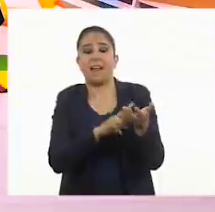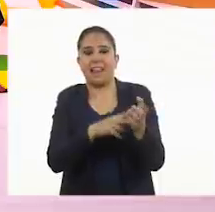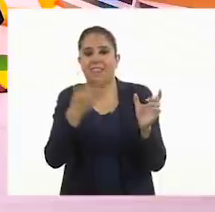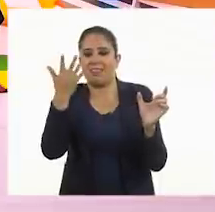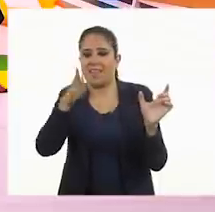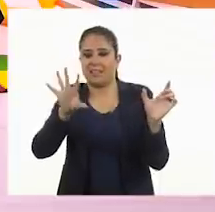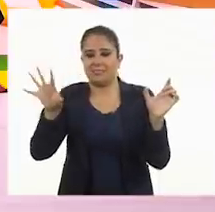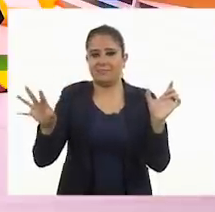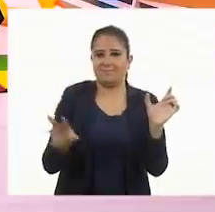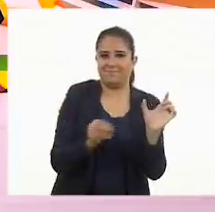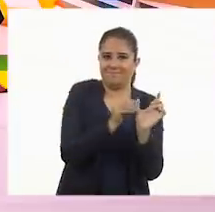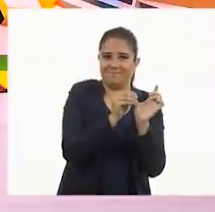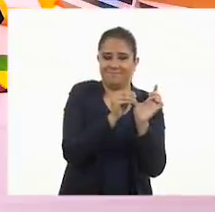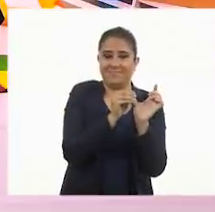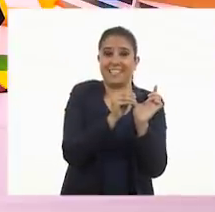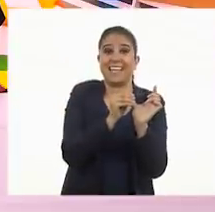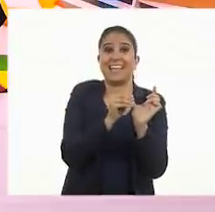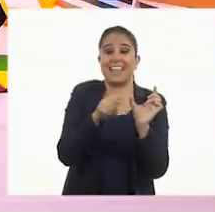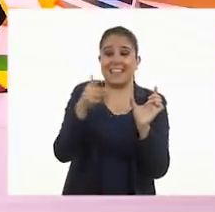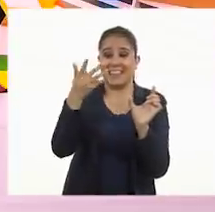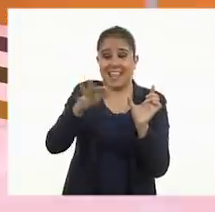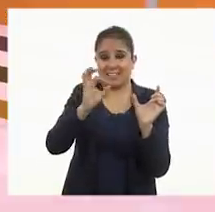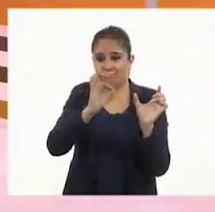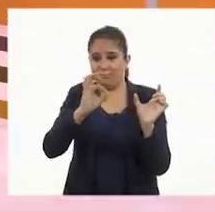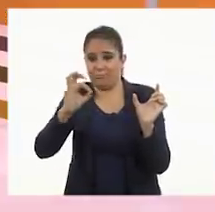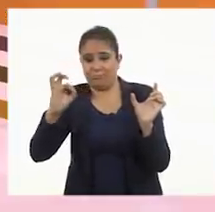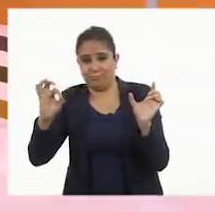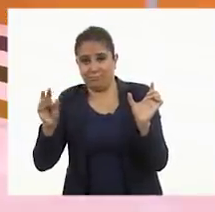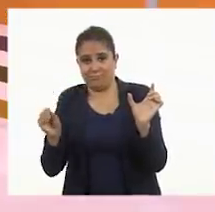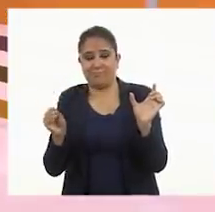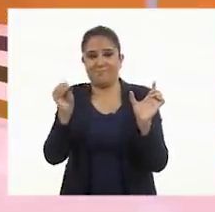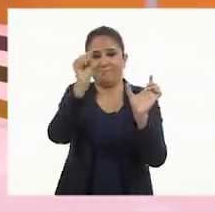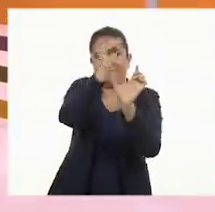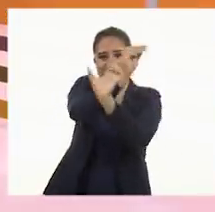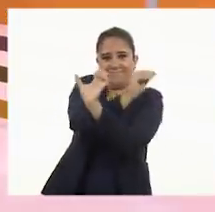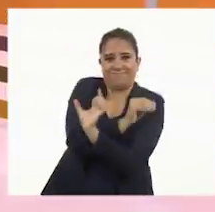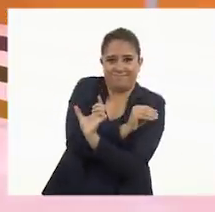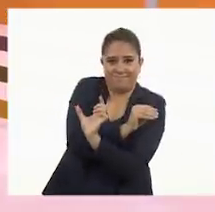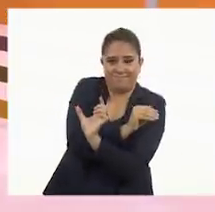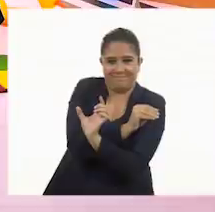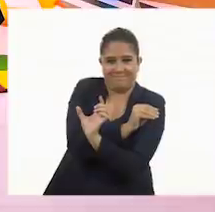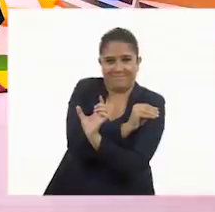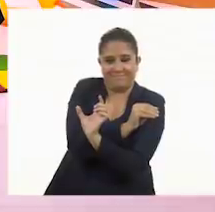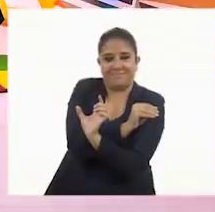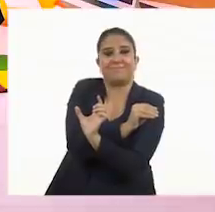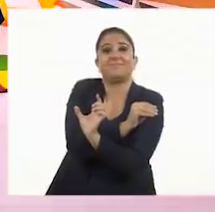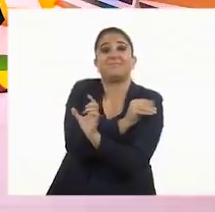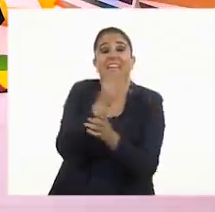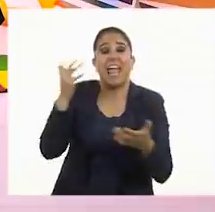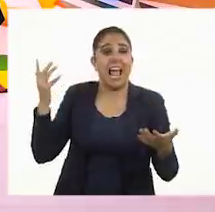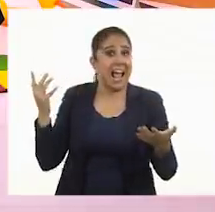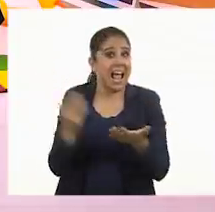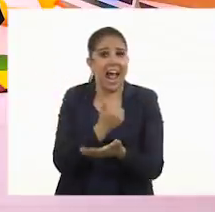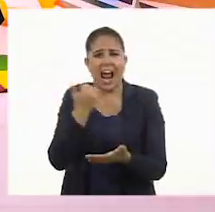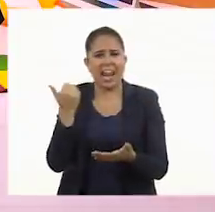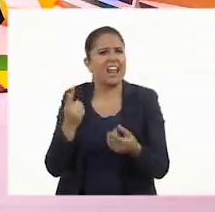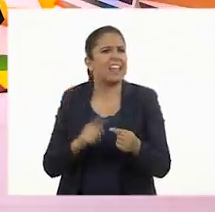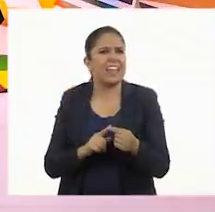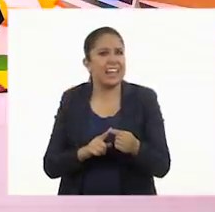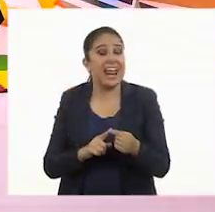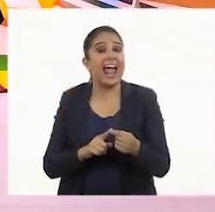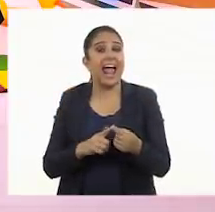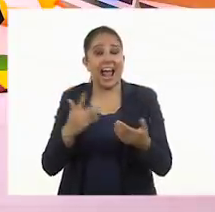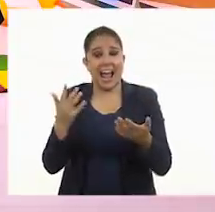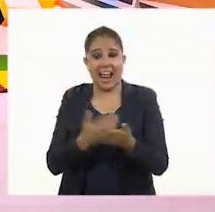fichitas. Y esas 10 fichitas las vamos a regresar. ¿De acuerdo? Gana la